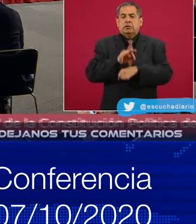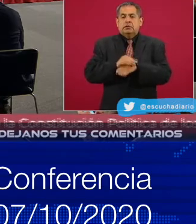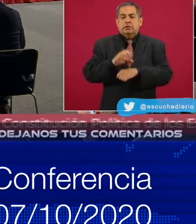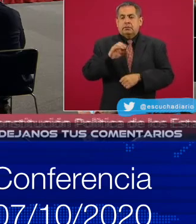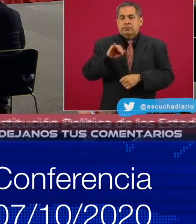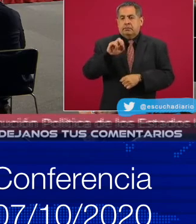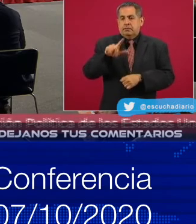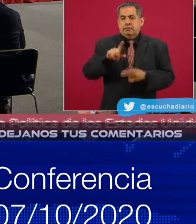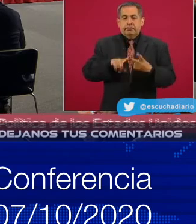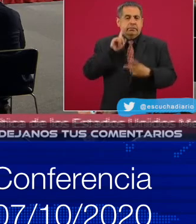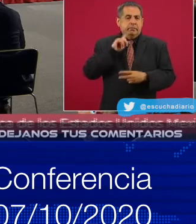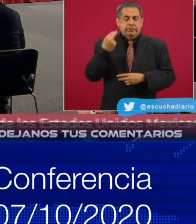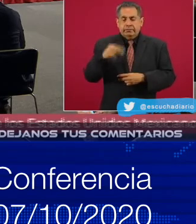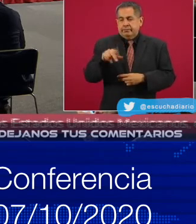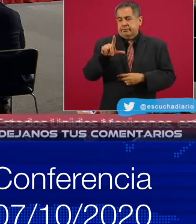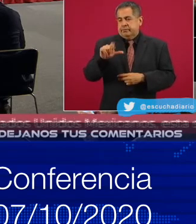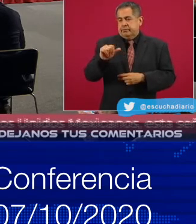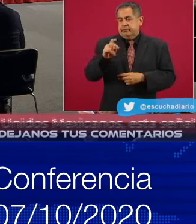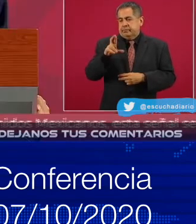Laura Velásquez.